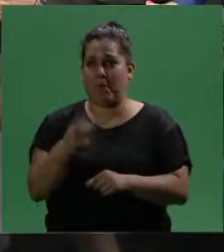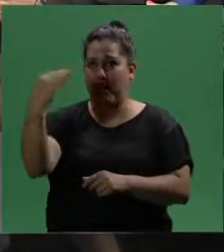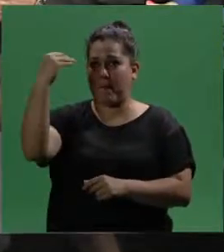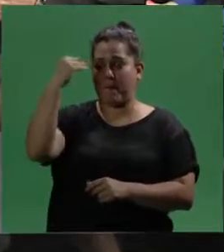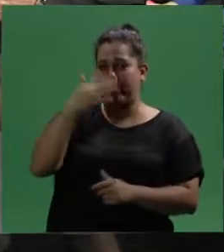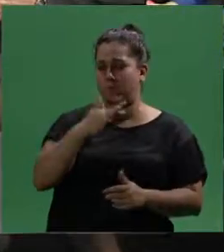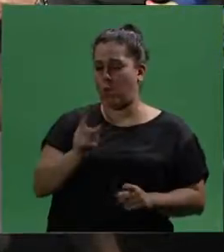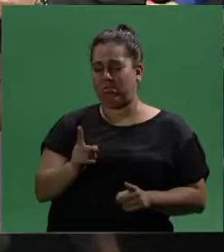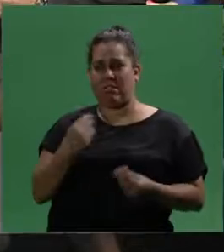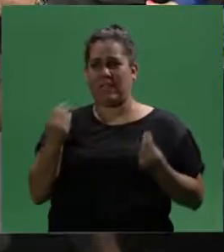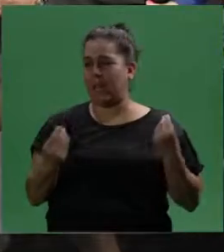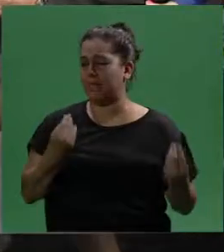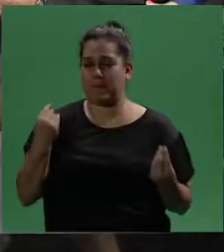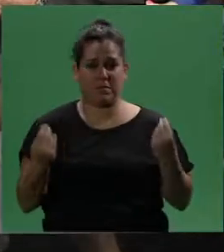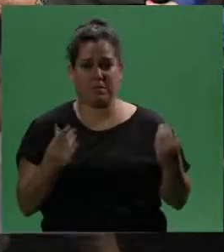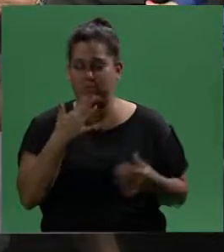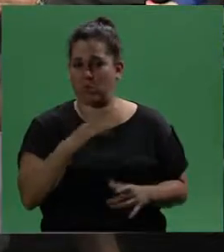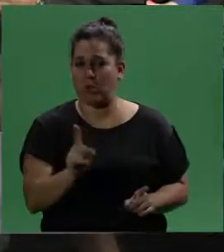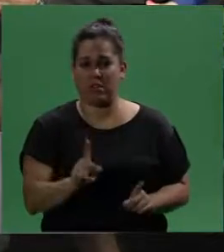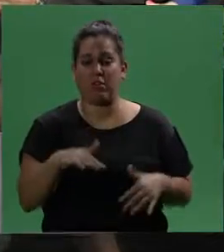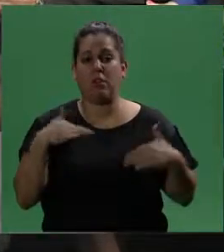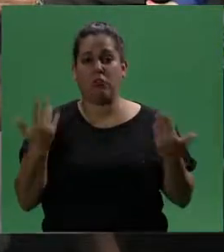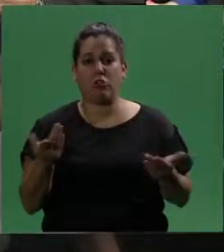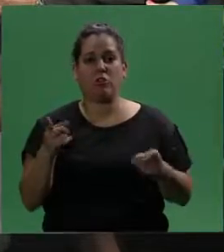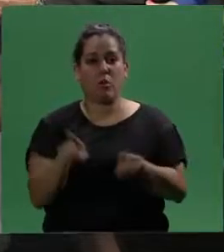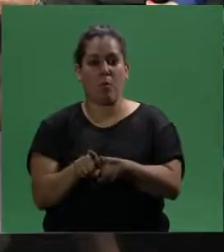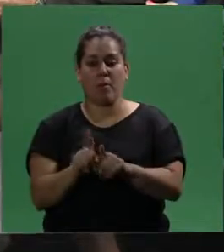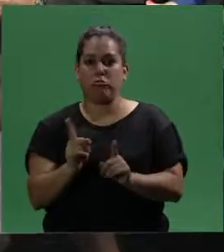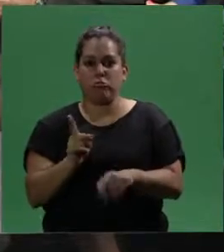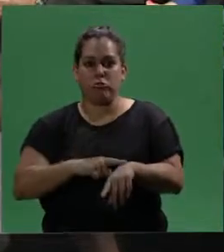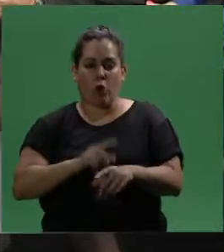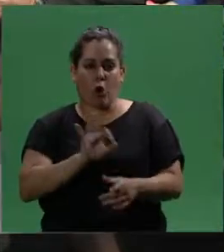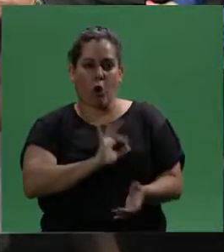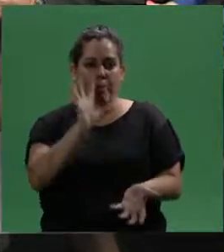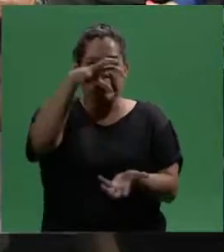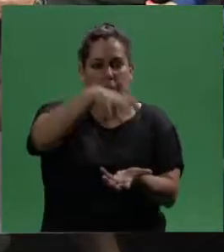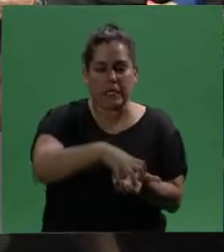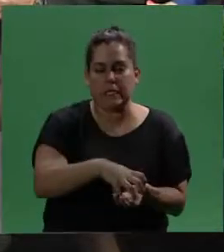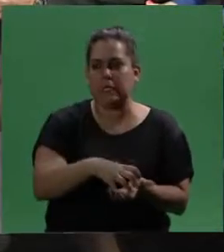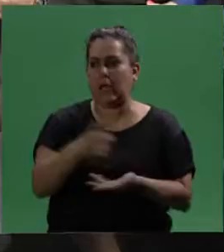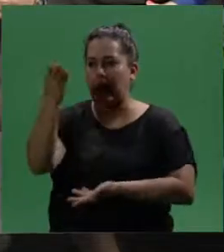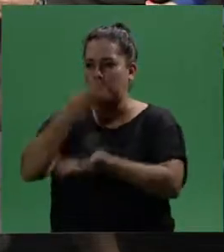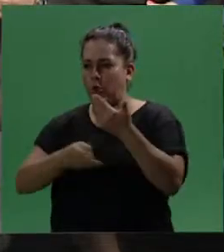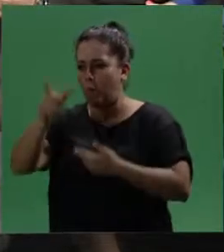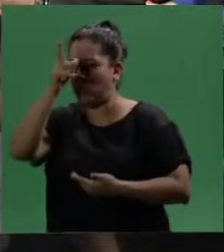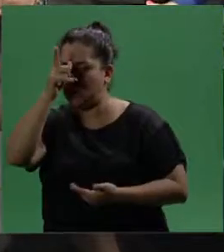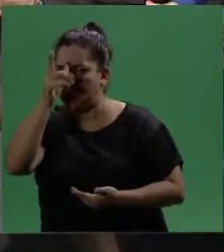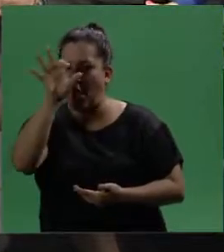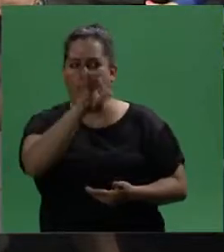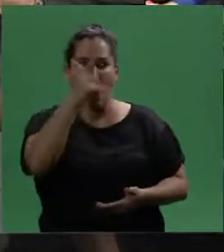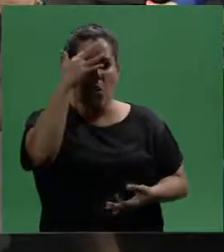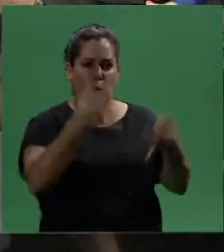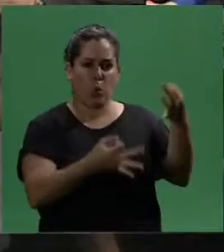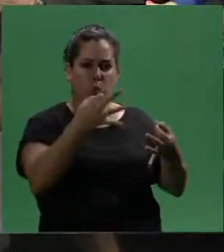comprenden lo que está sucediendo, ya que la interacción con el entorno de la comisaría, de la